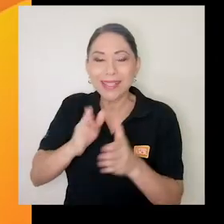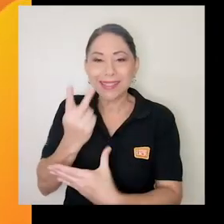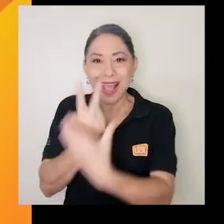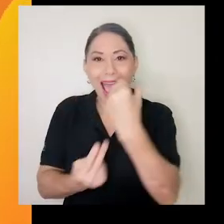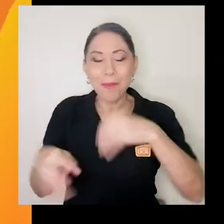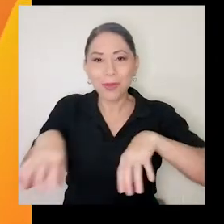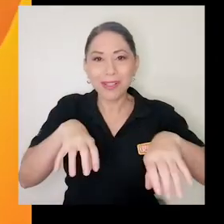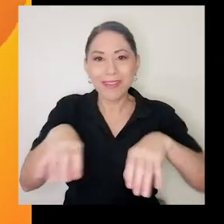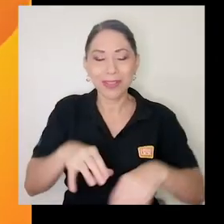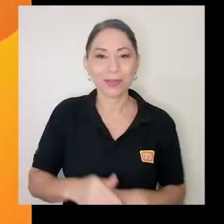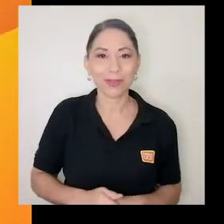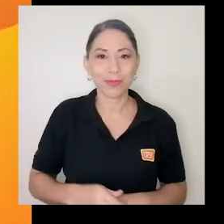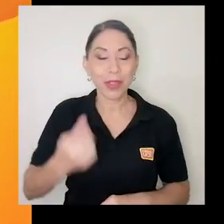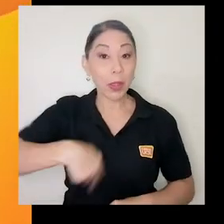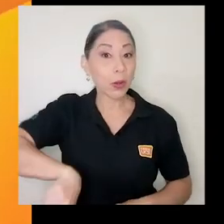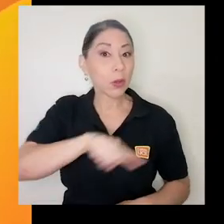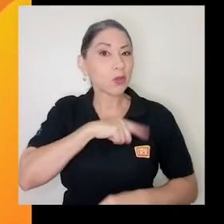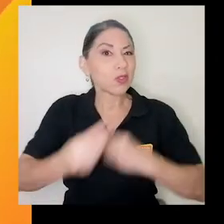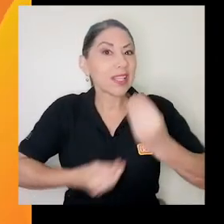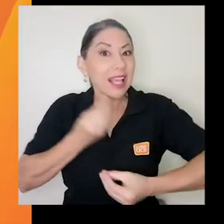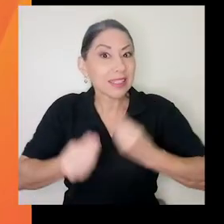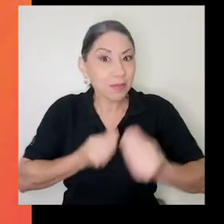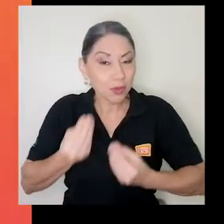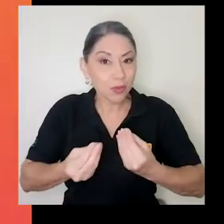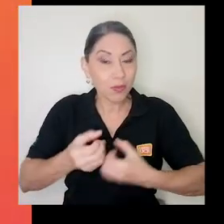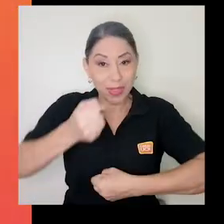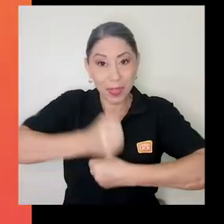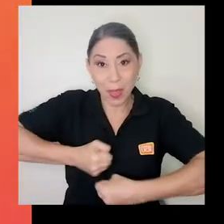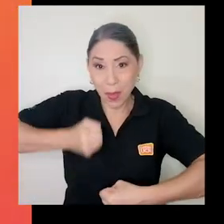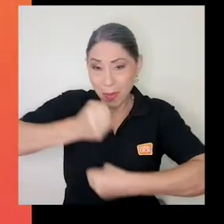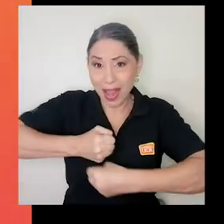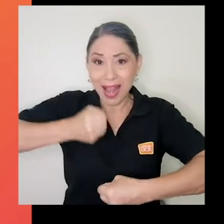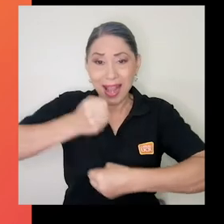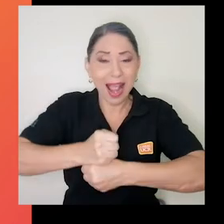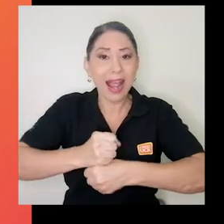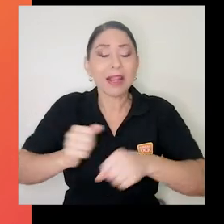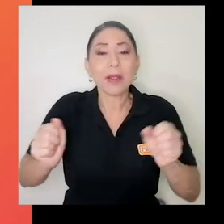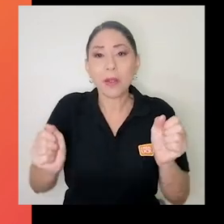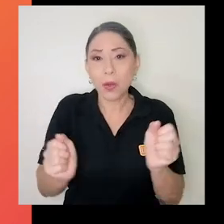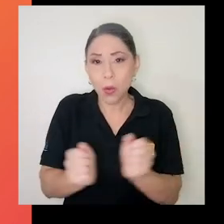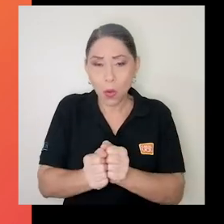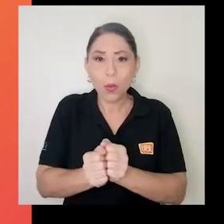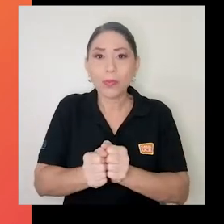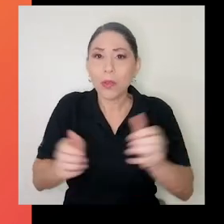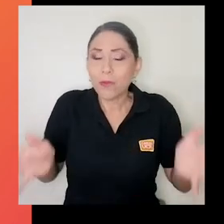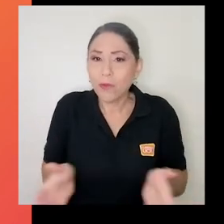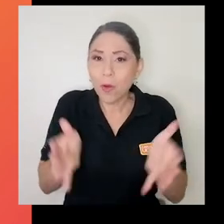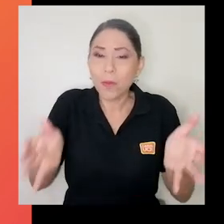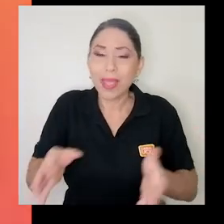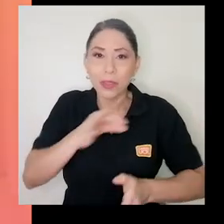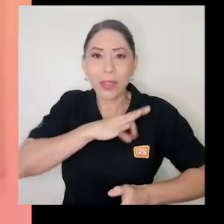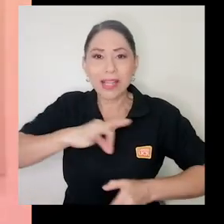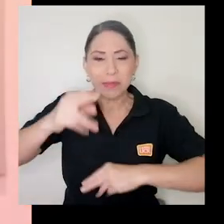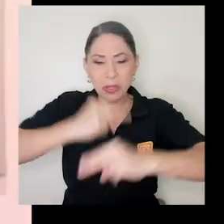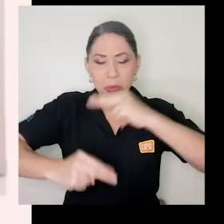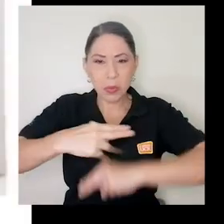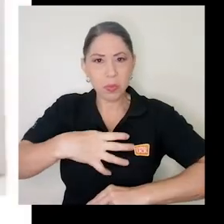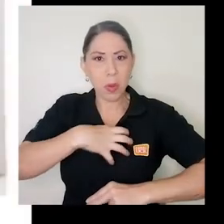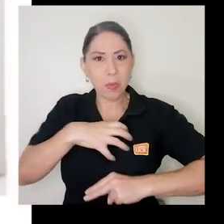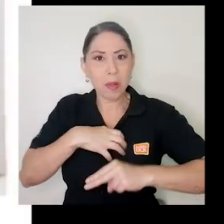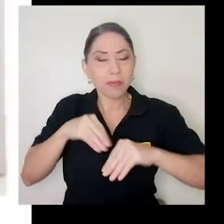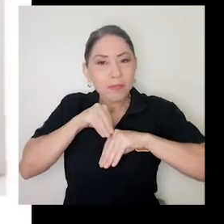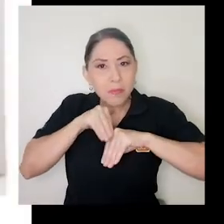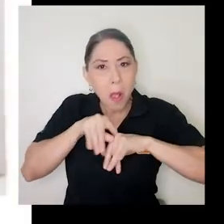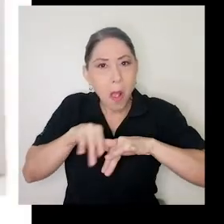Nosotros lo que hacemos con estas ferias es poder trabajar de manera transversal en lo que es el fomento del espíritu emprendedor